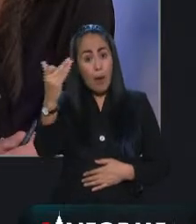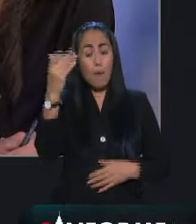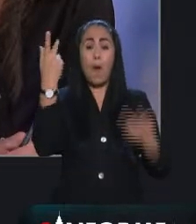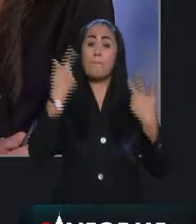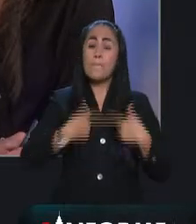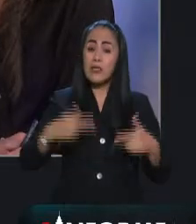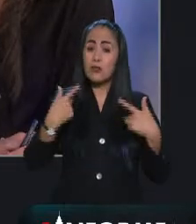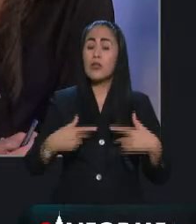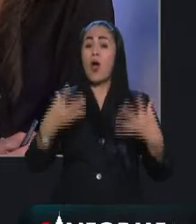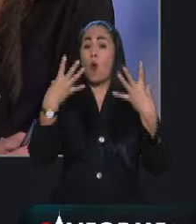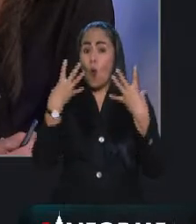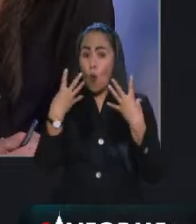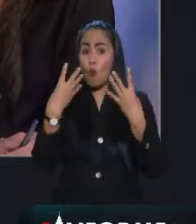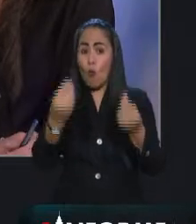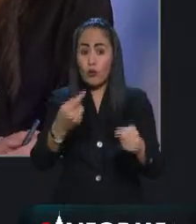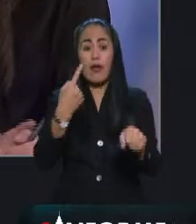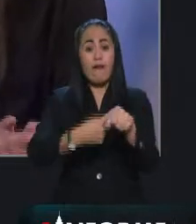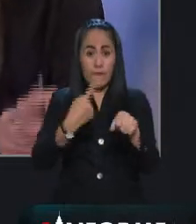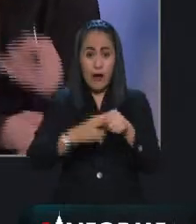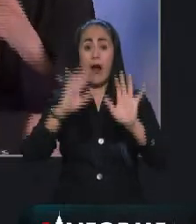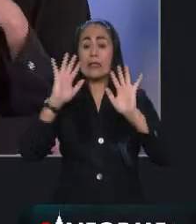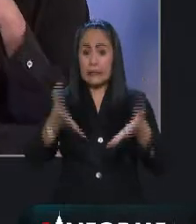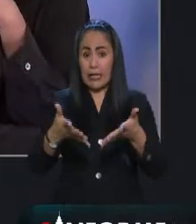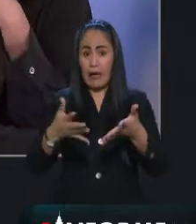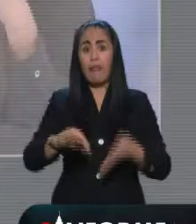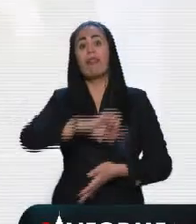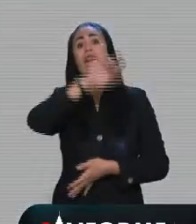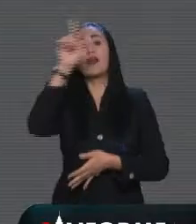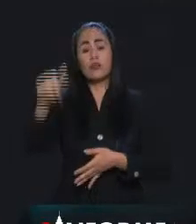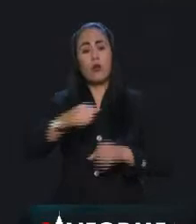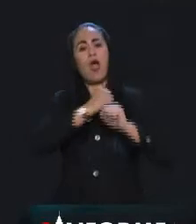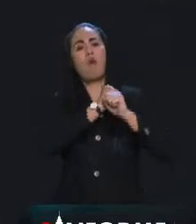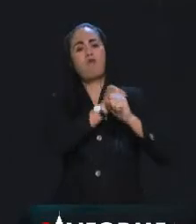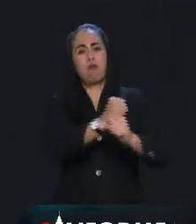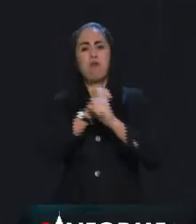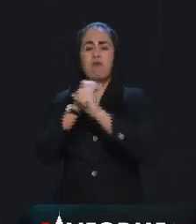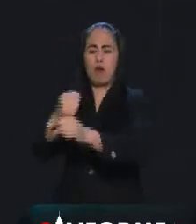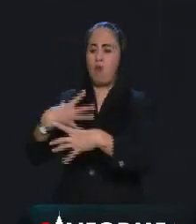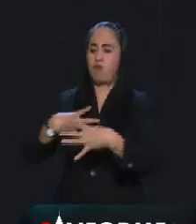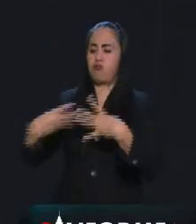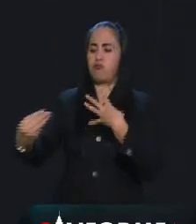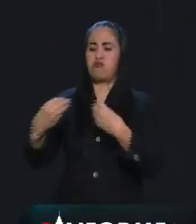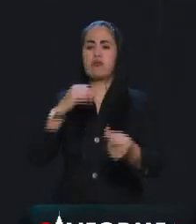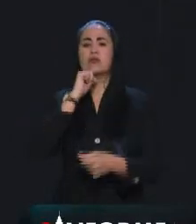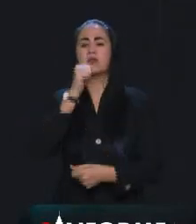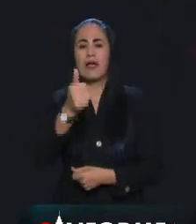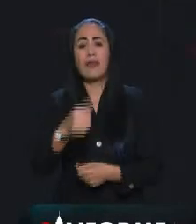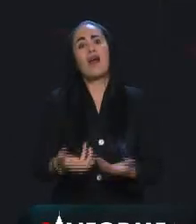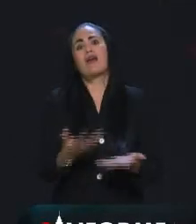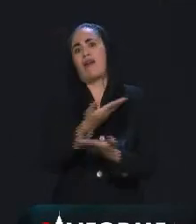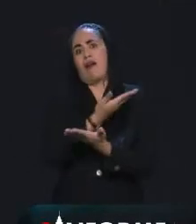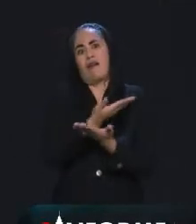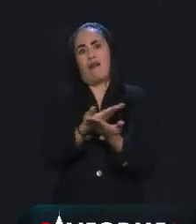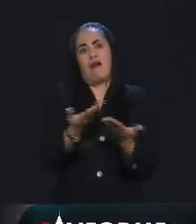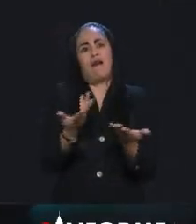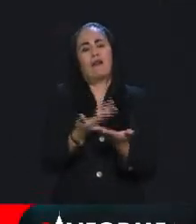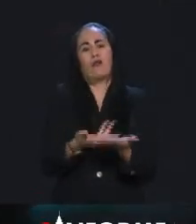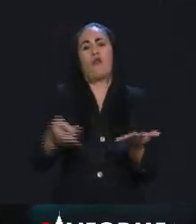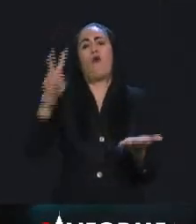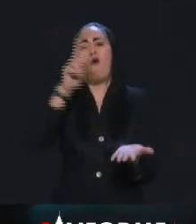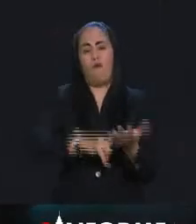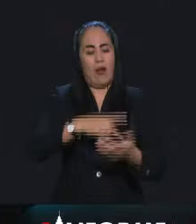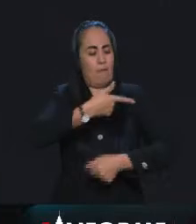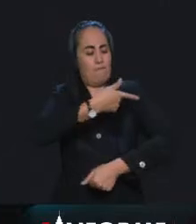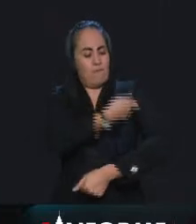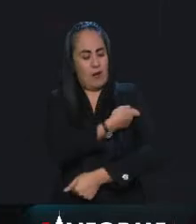las personas expuestas generen inmunidad y además tenemos la maravilla de tener las vacunas. Entonces las vacunas junto